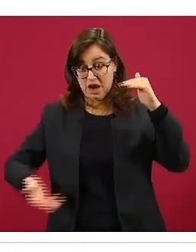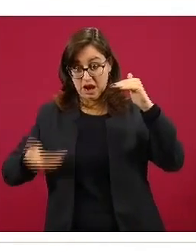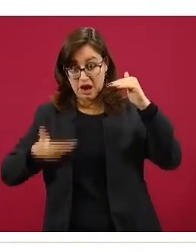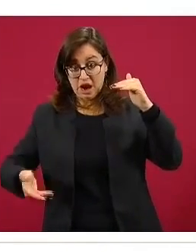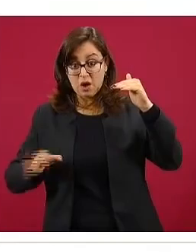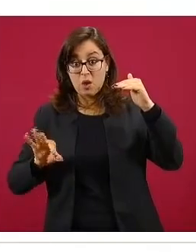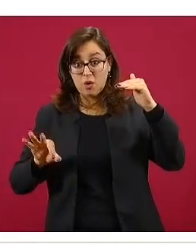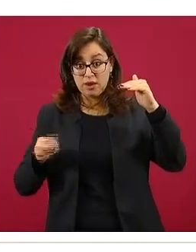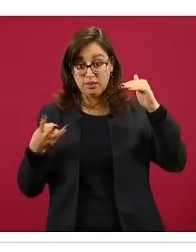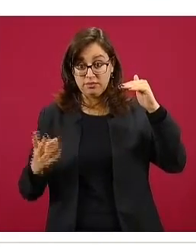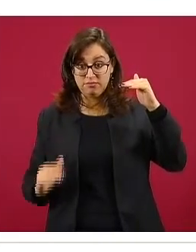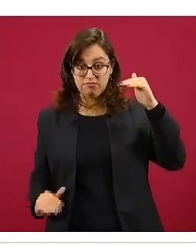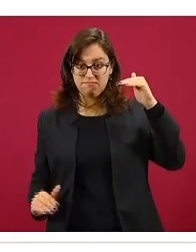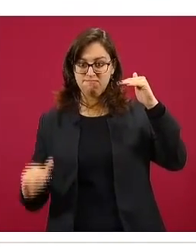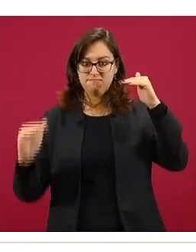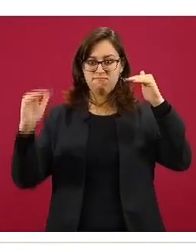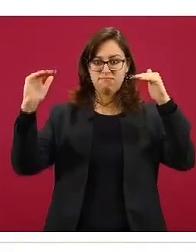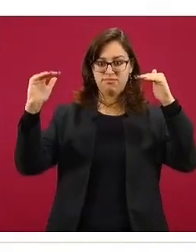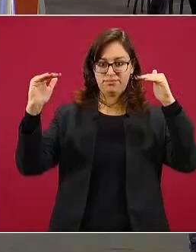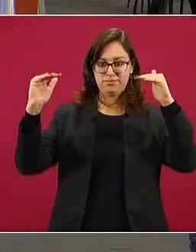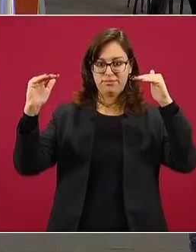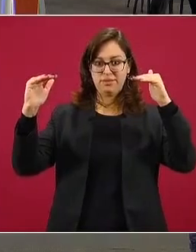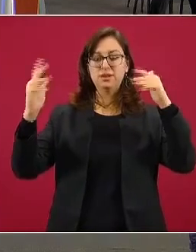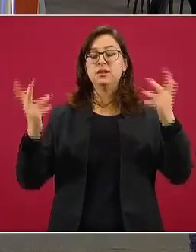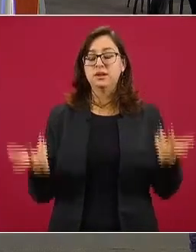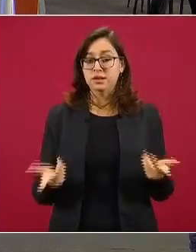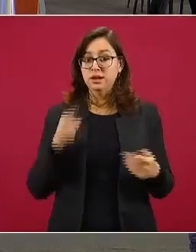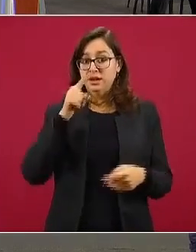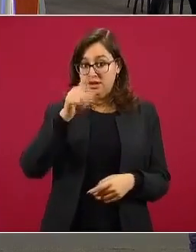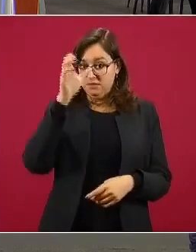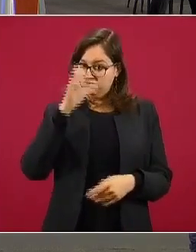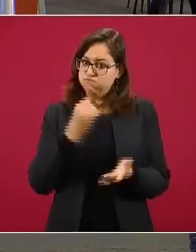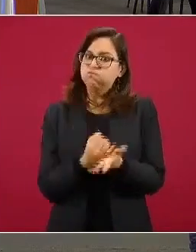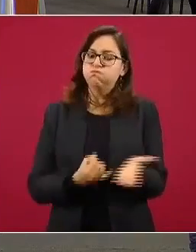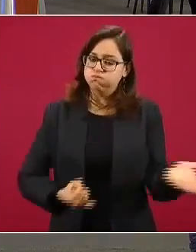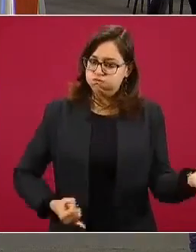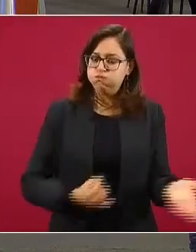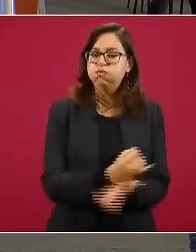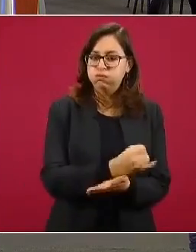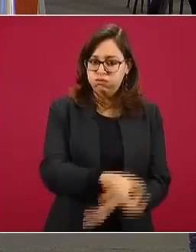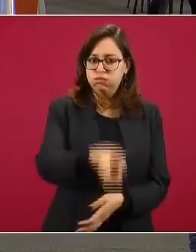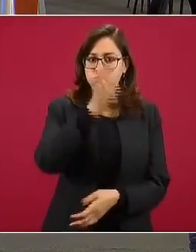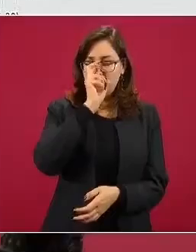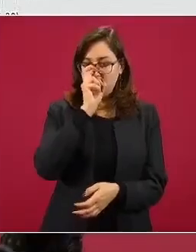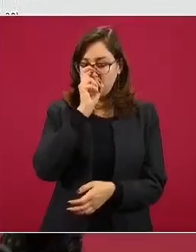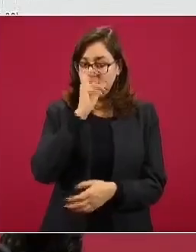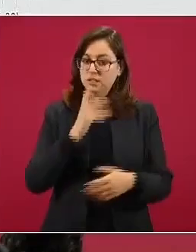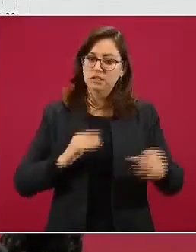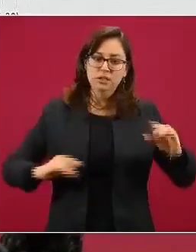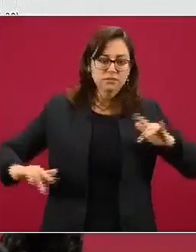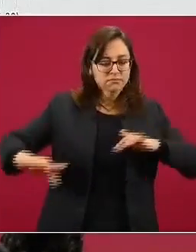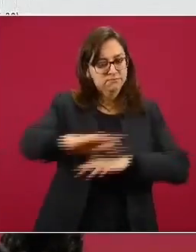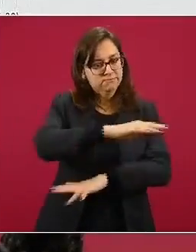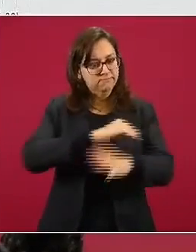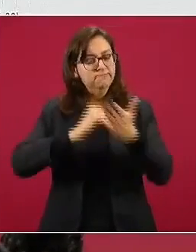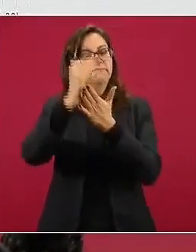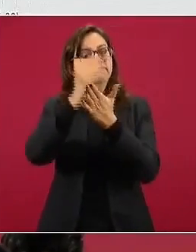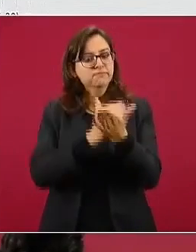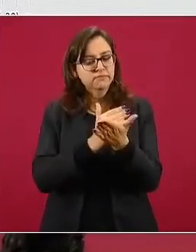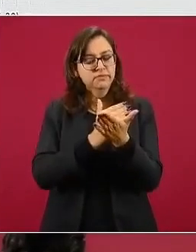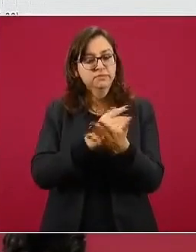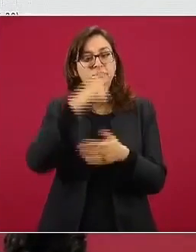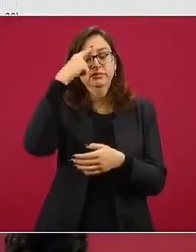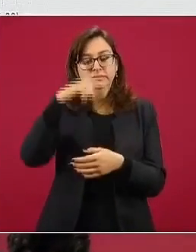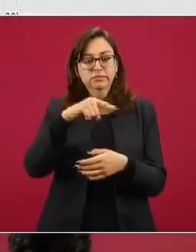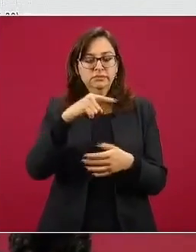claramente ascendente. Hay que tomar acciones decididas en Coahuila para restringir la movilidad, particularmente para aquellos